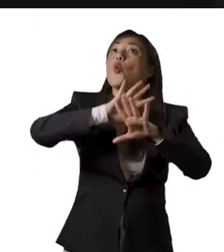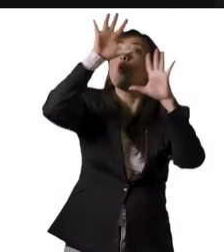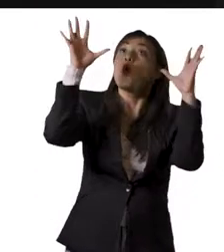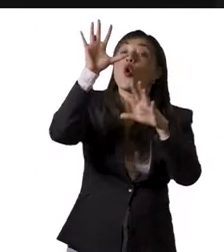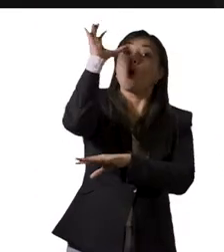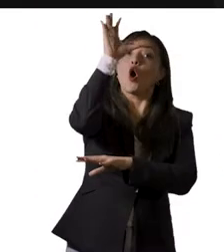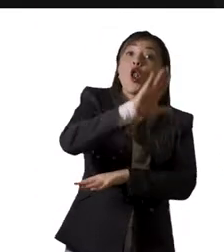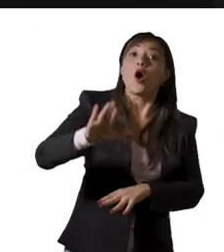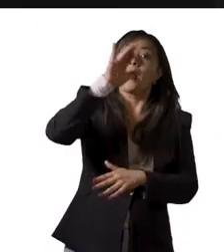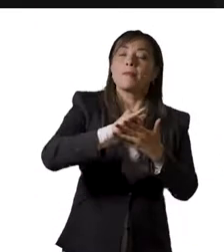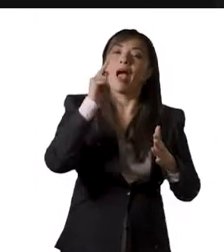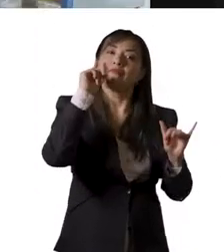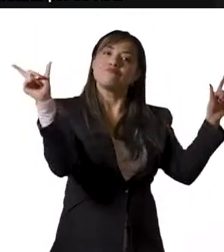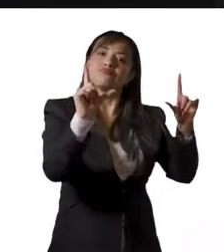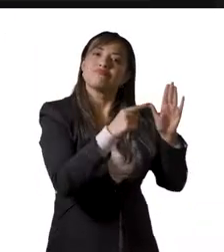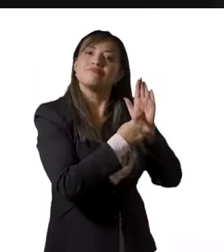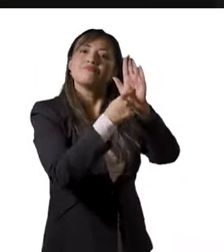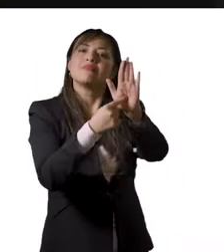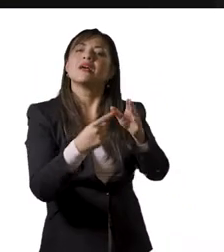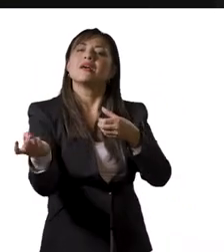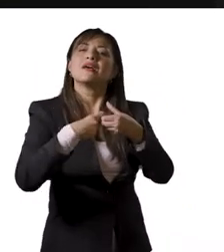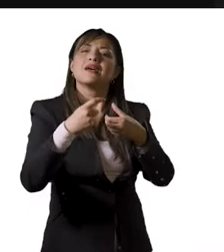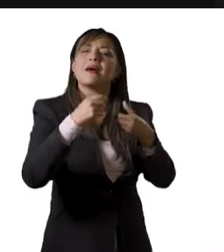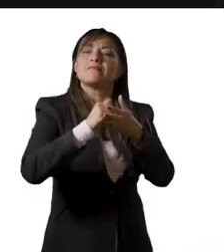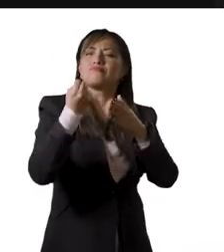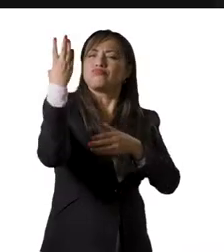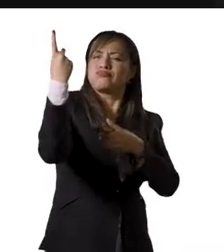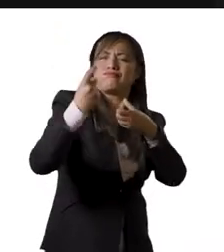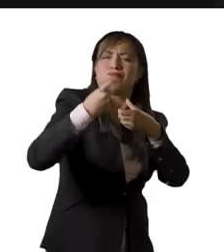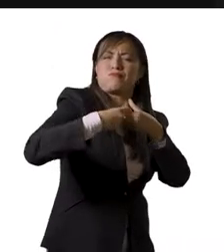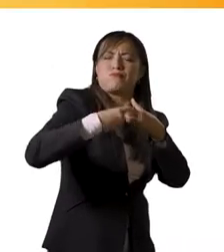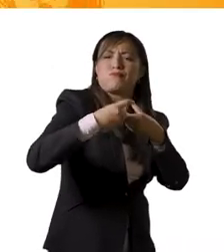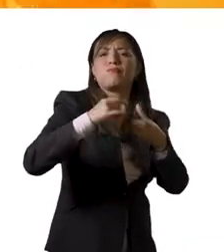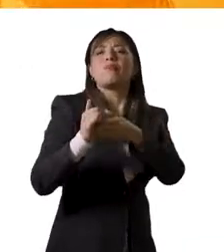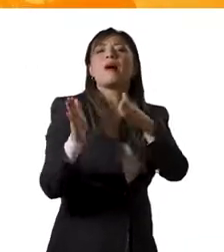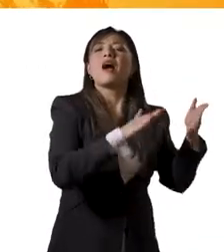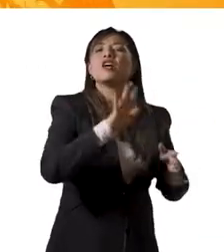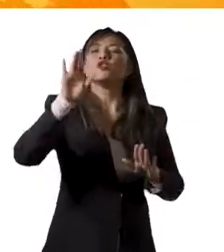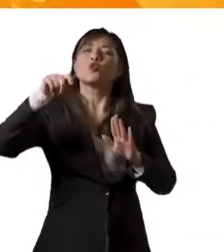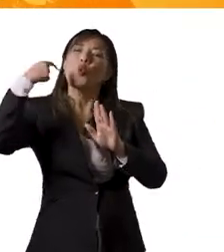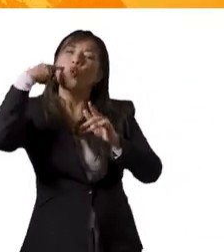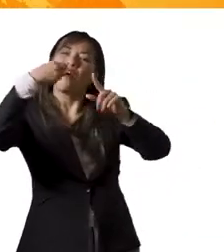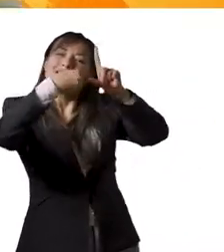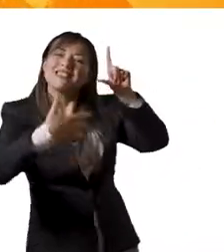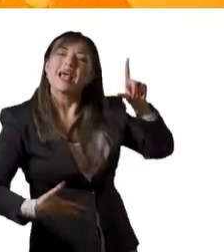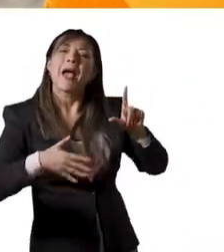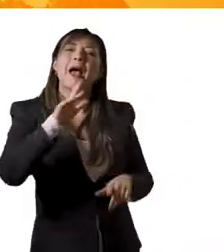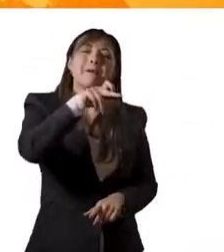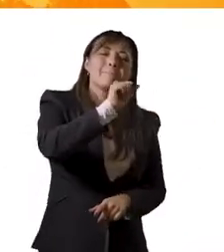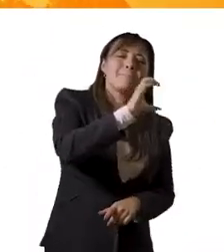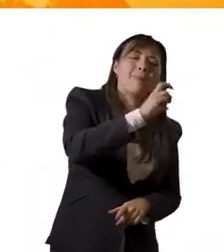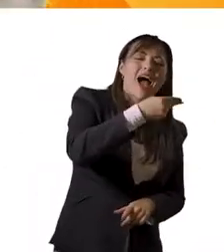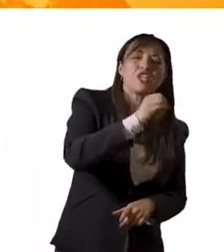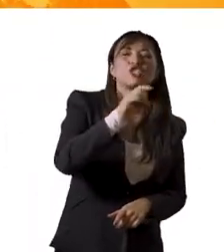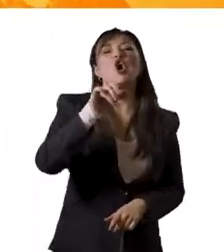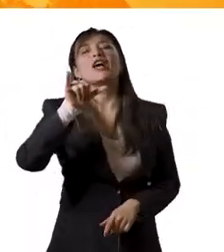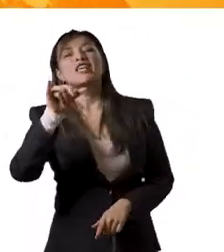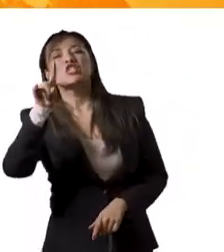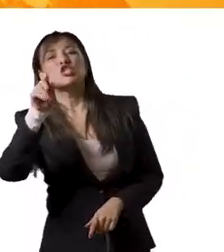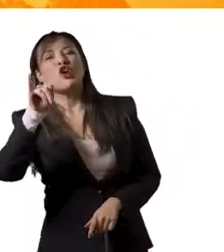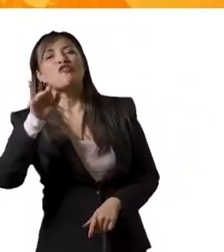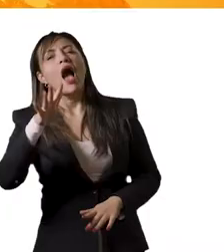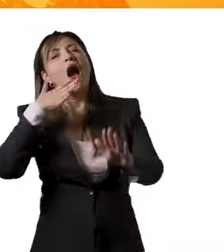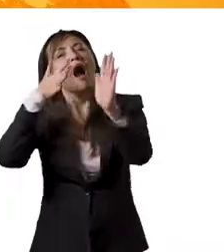canal universitario del país con más de 63.000 suscriptores. La serie Pacho y Sofía, historias que no